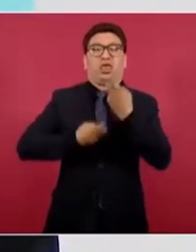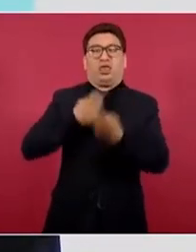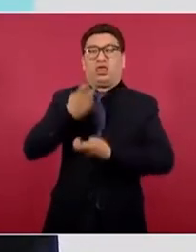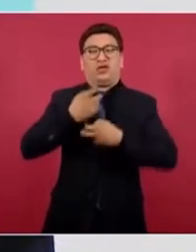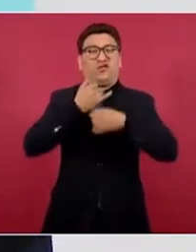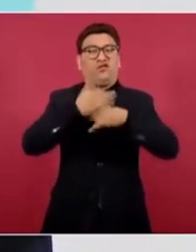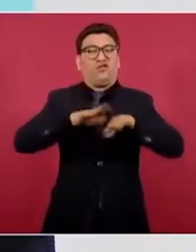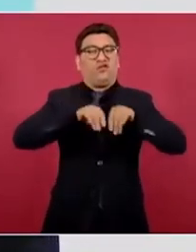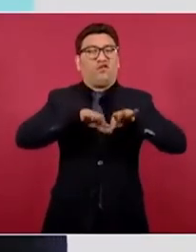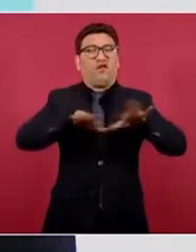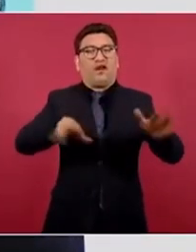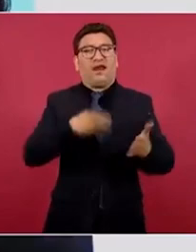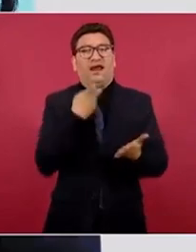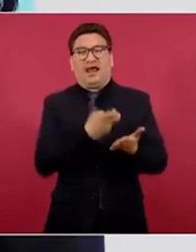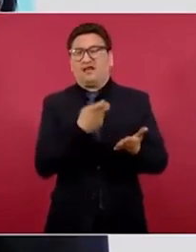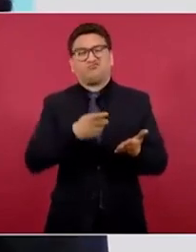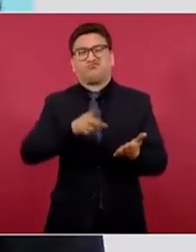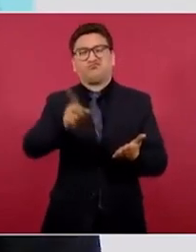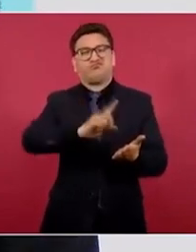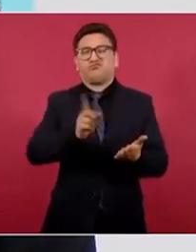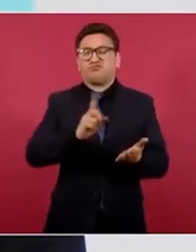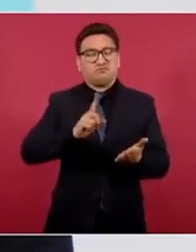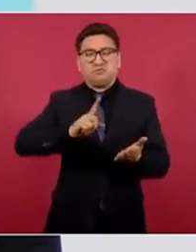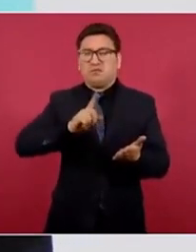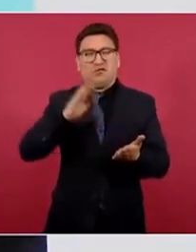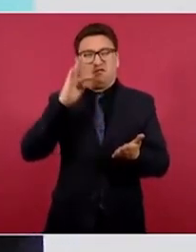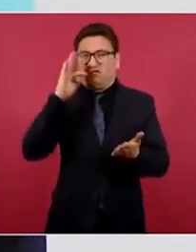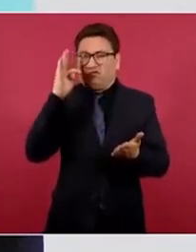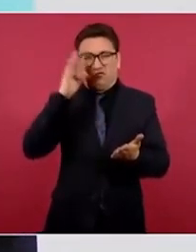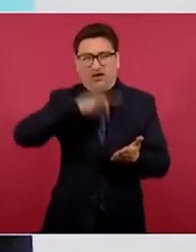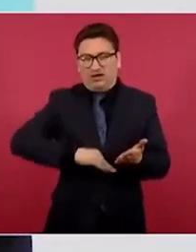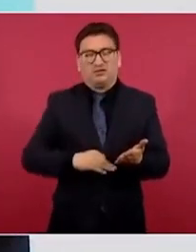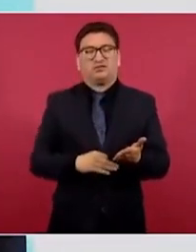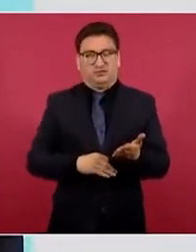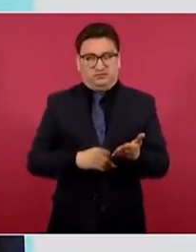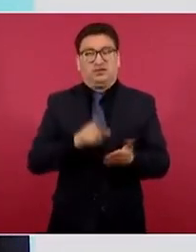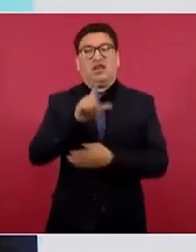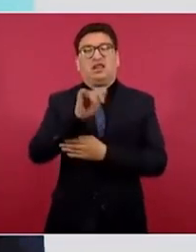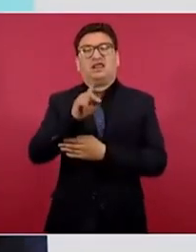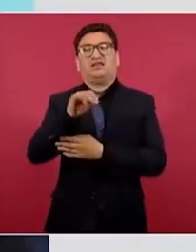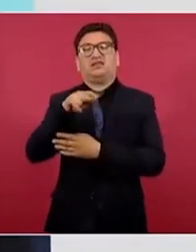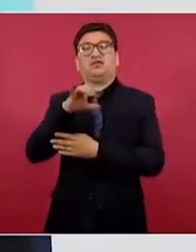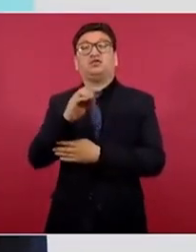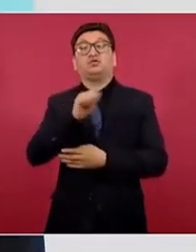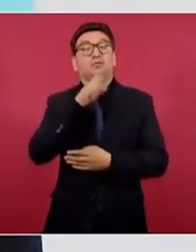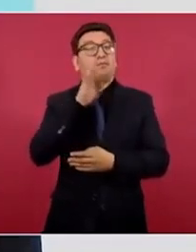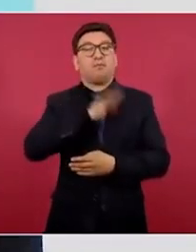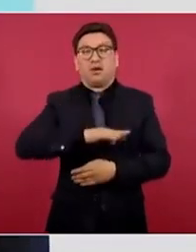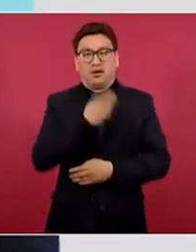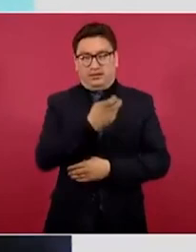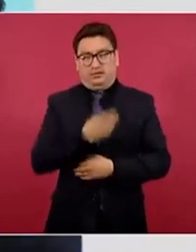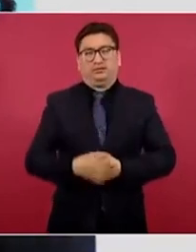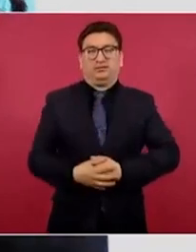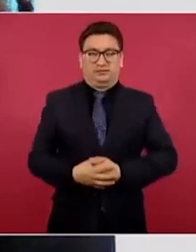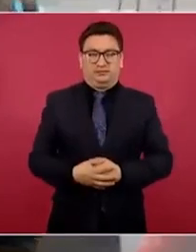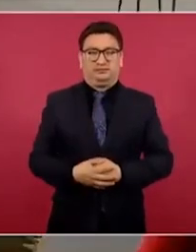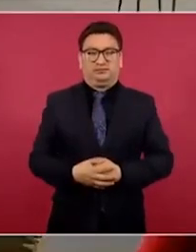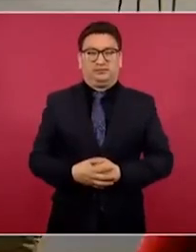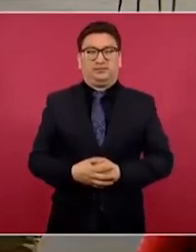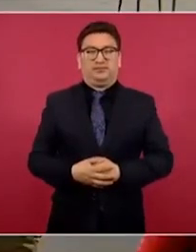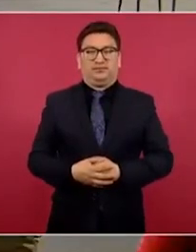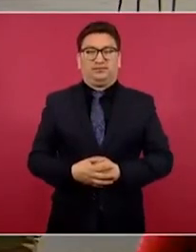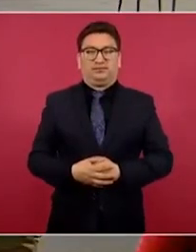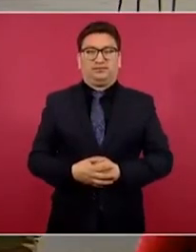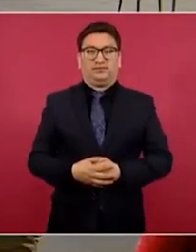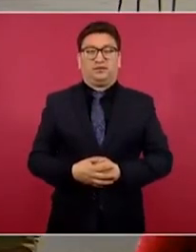no son ciertas, está falseada la información de latinos. Aclaramos que incluso en los